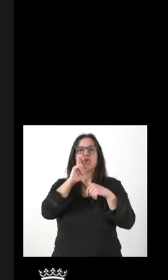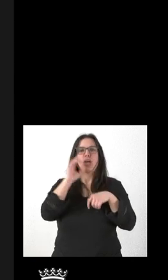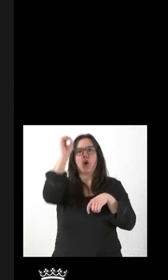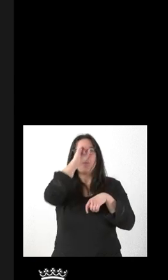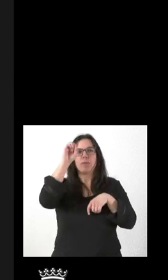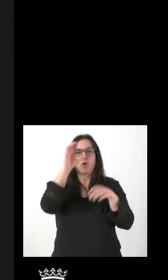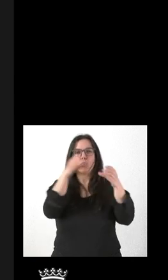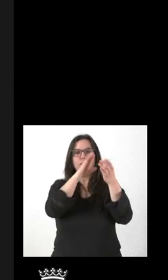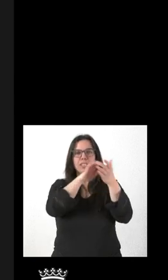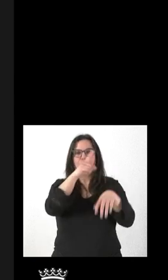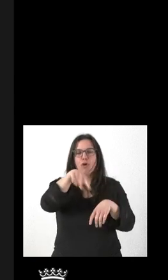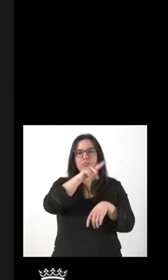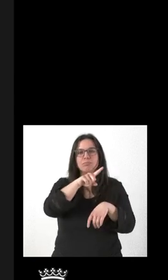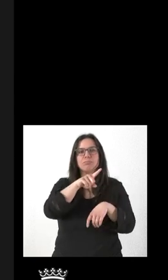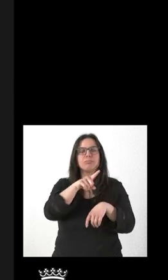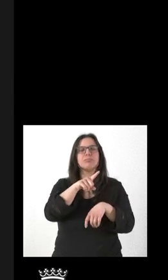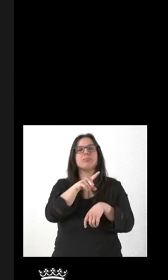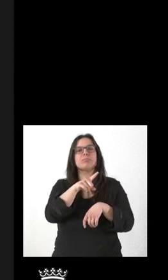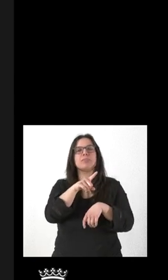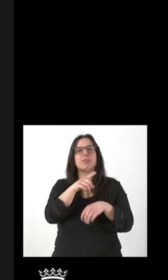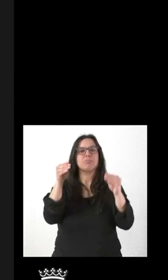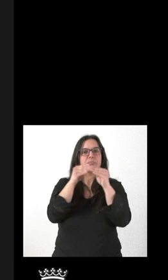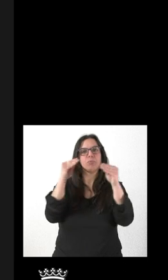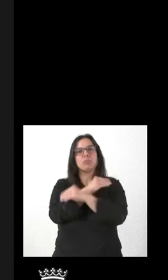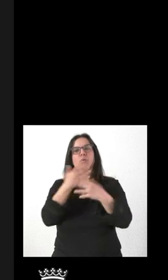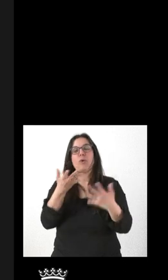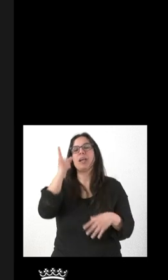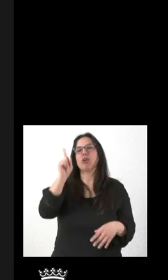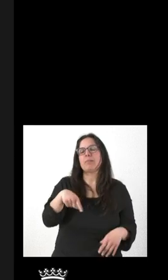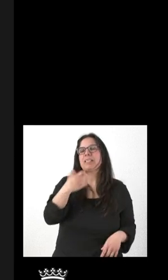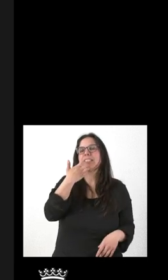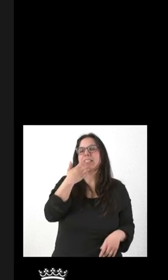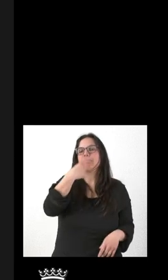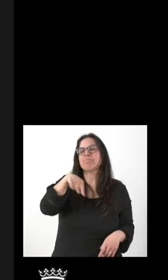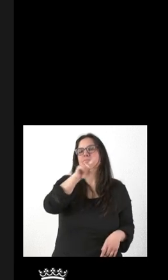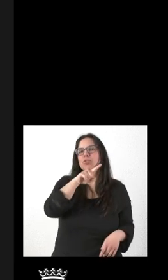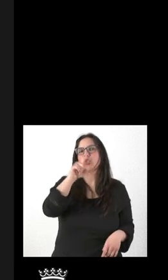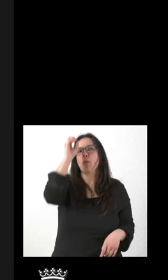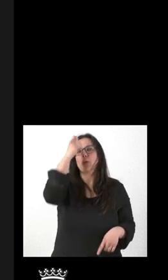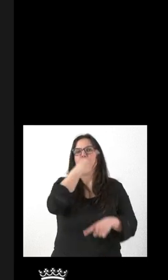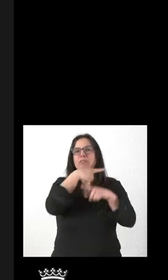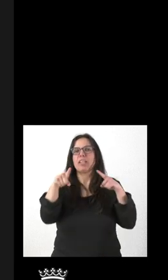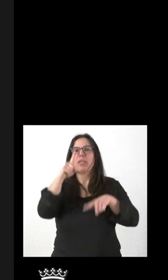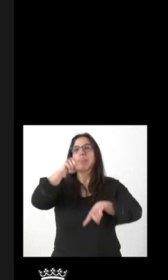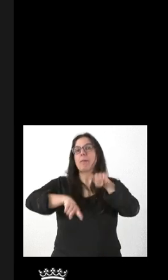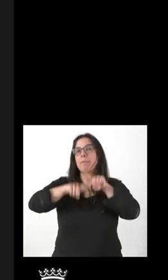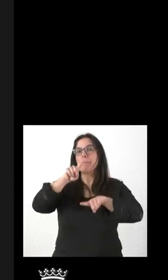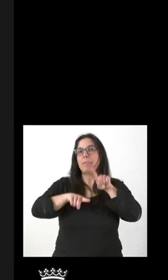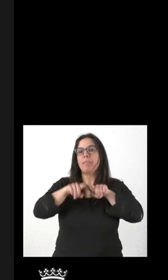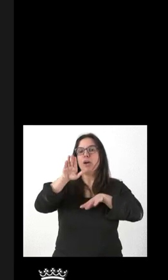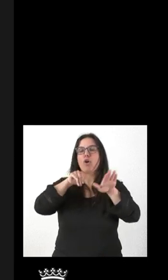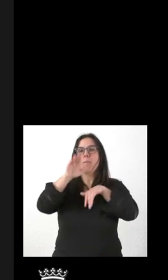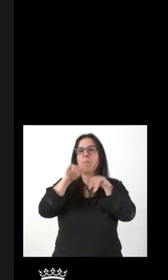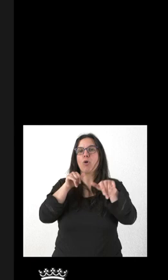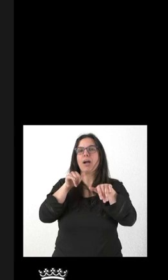pone enfermos o no a los sorianos. Y también si hay una valoración distinta en función de cuando estas convocatorias las